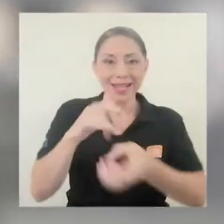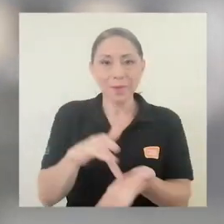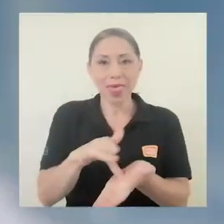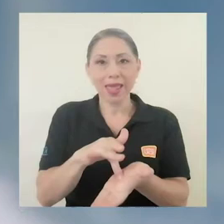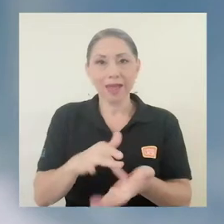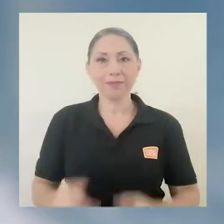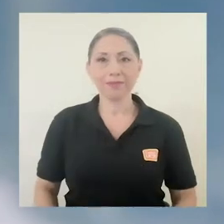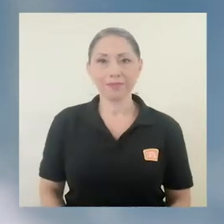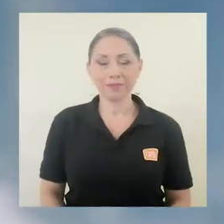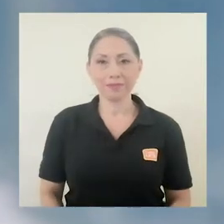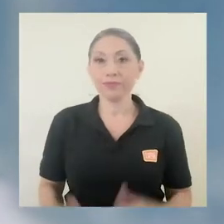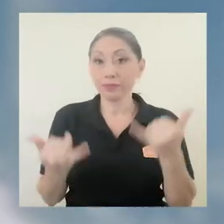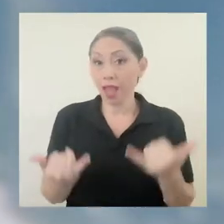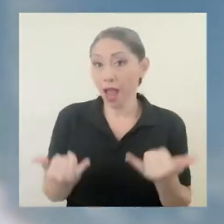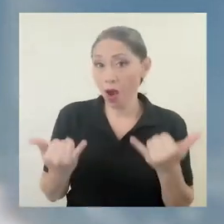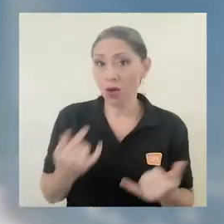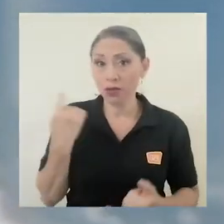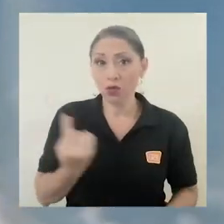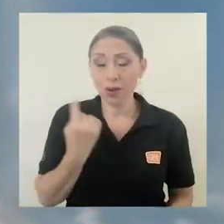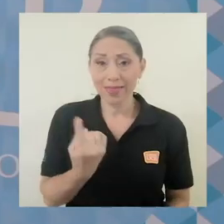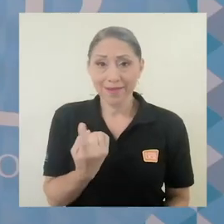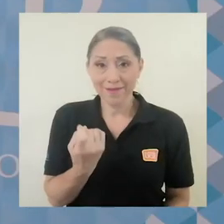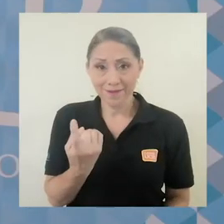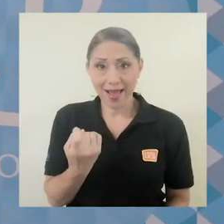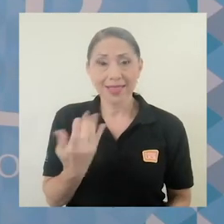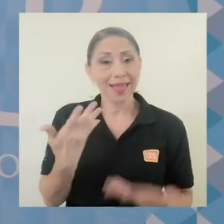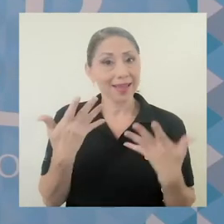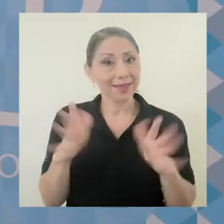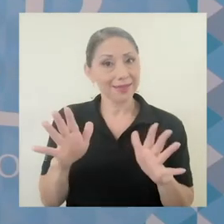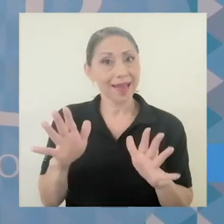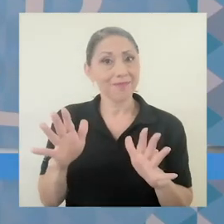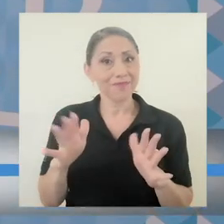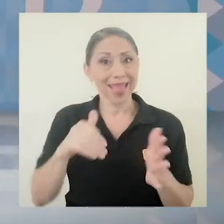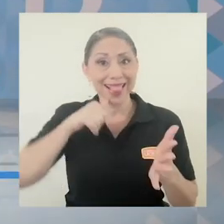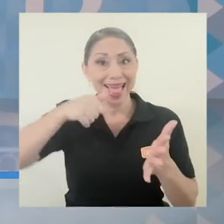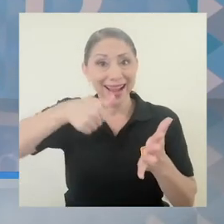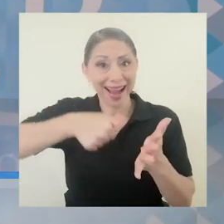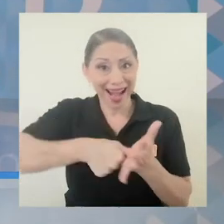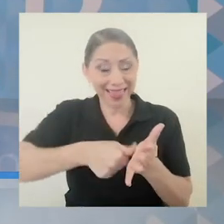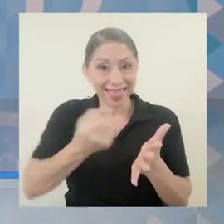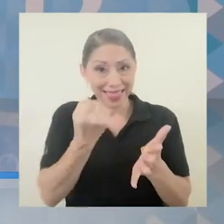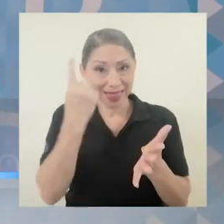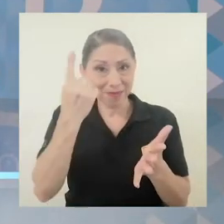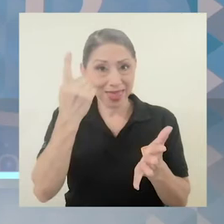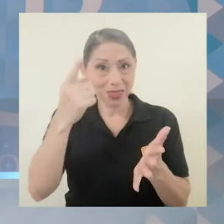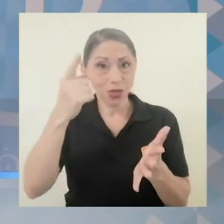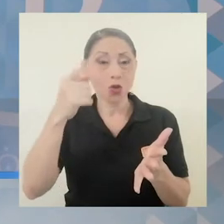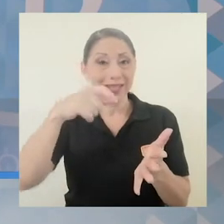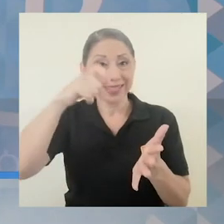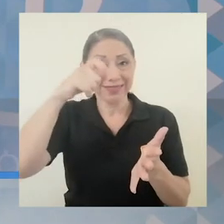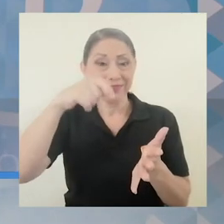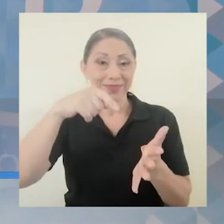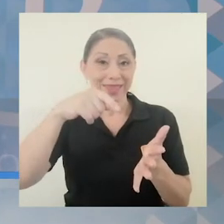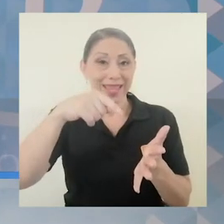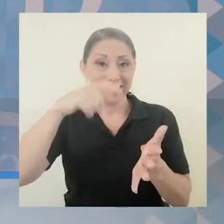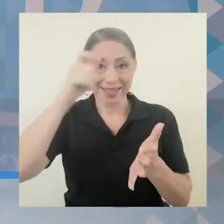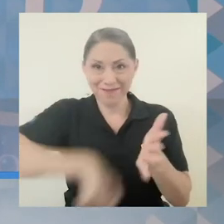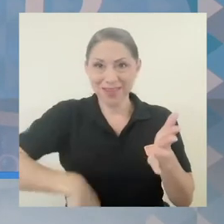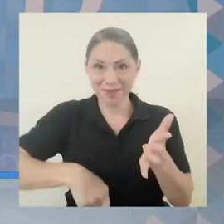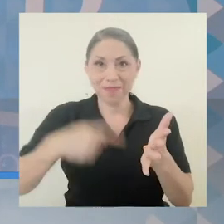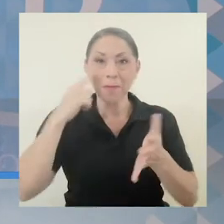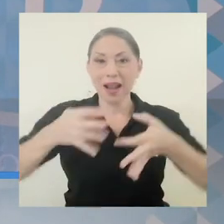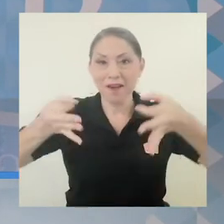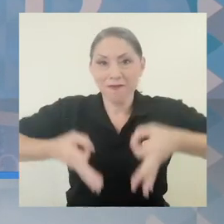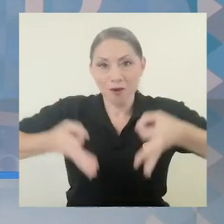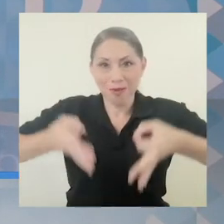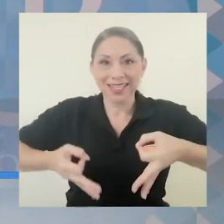fabricación del medicamento. Ahora solamente nos falta que se firme la carta de entendimiento que formaliza